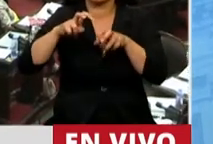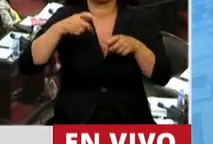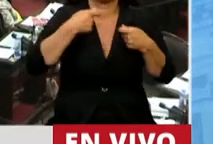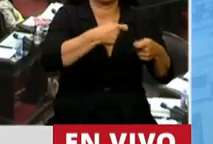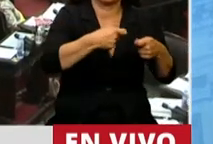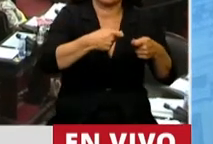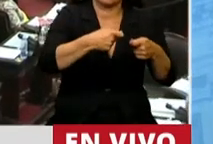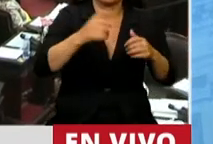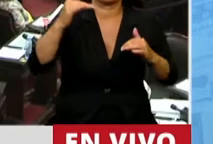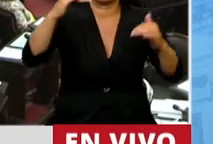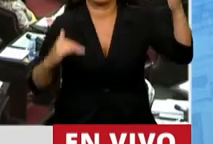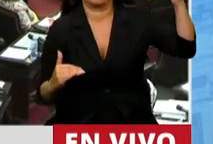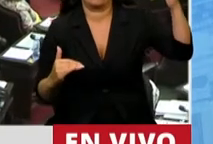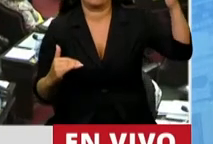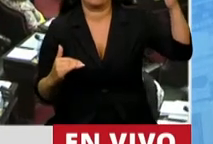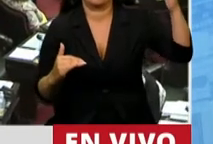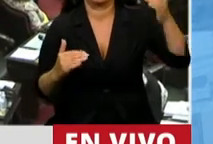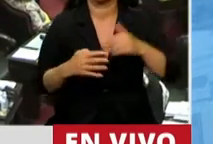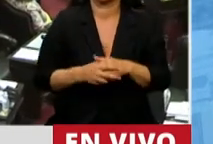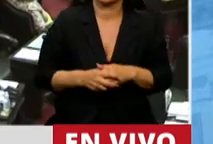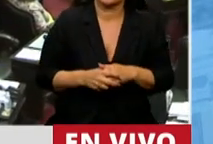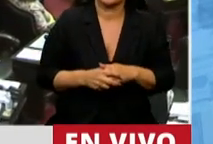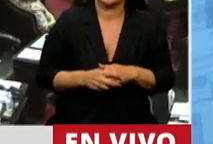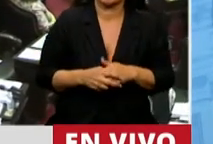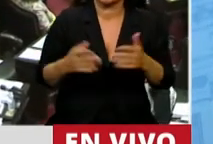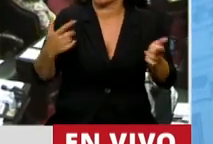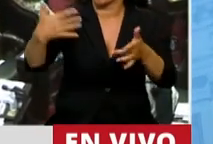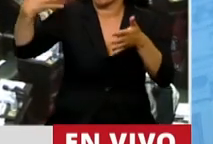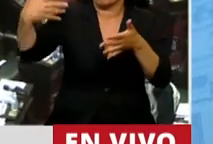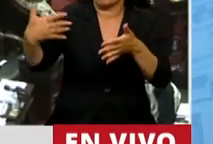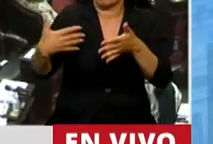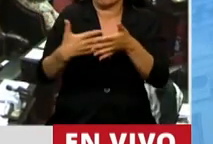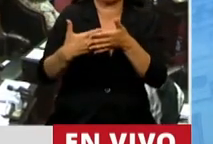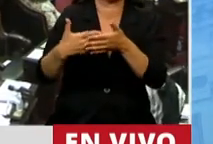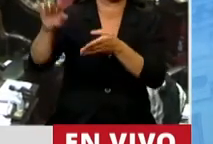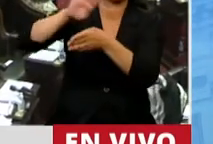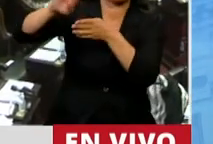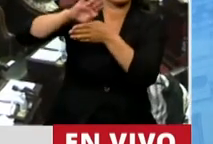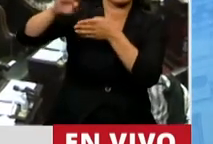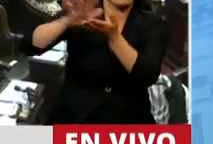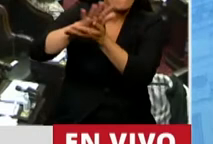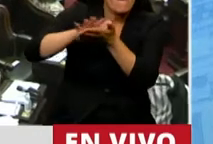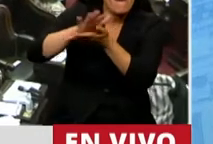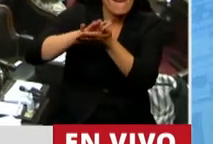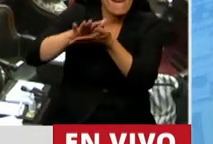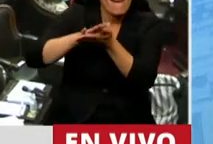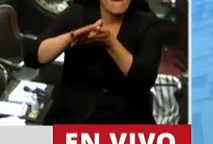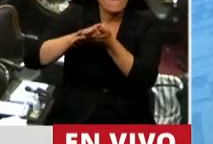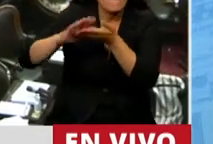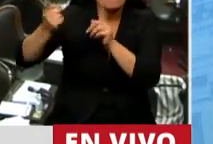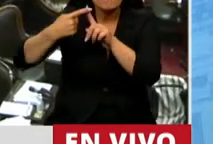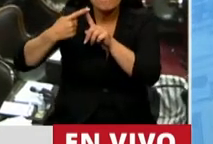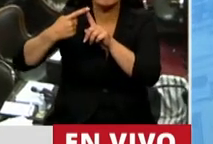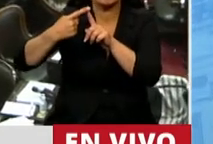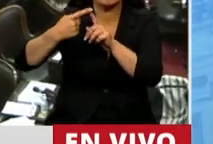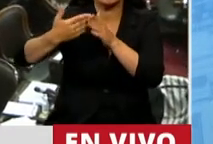La historia indica que hasta la última renegociación, Argentina ha tenido cuatro